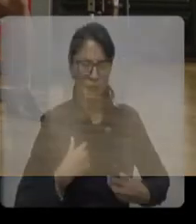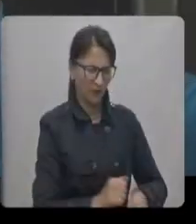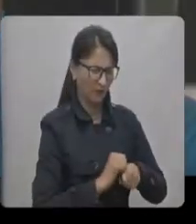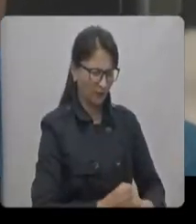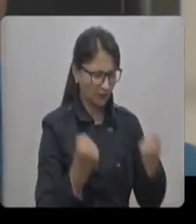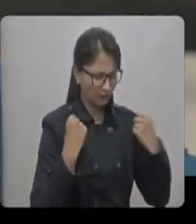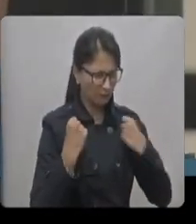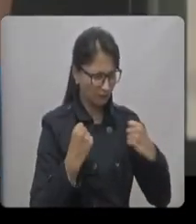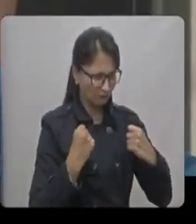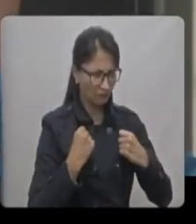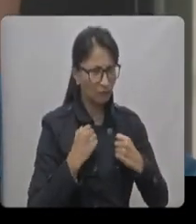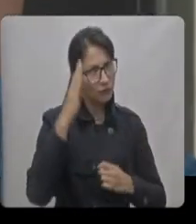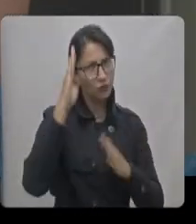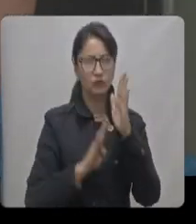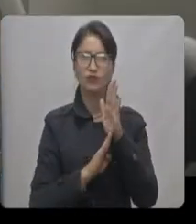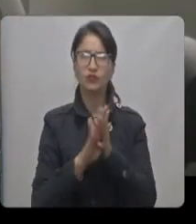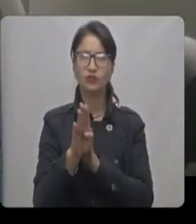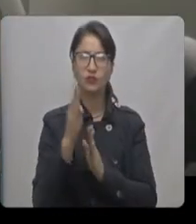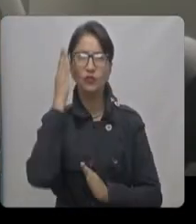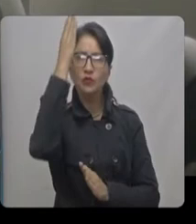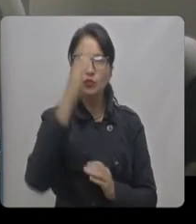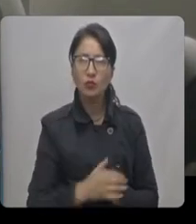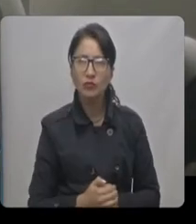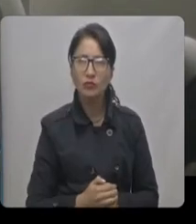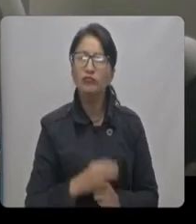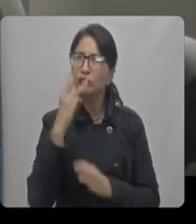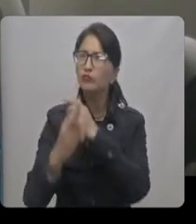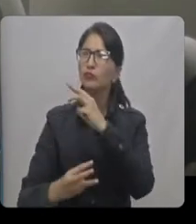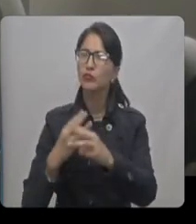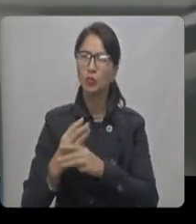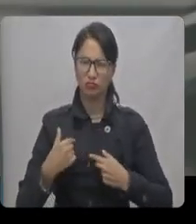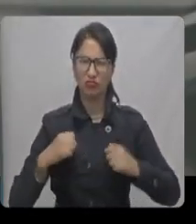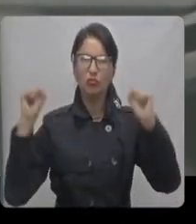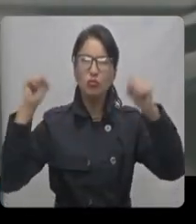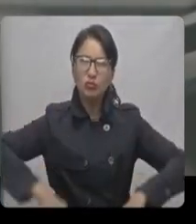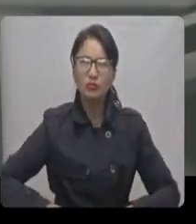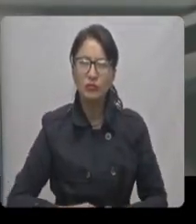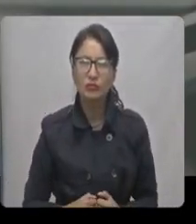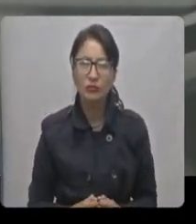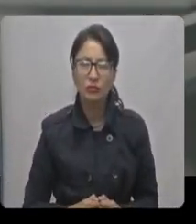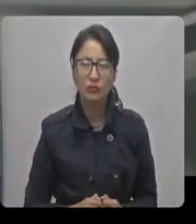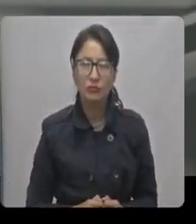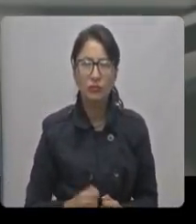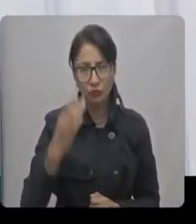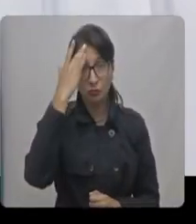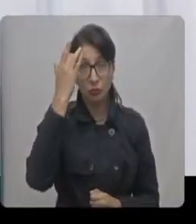Estoy preparándome para progresar, para decirle al mundo que soy capaz,